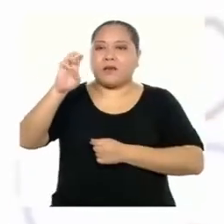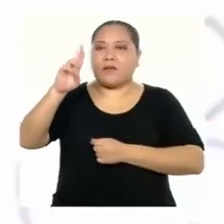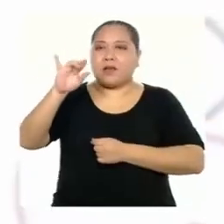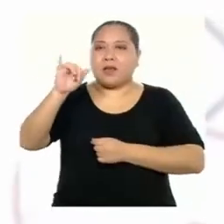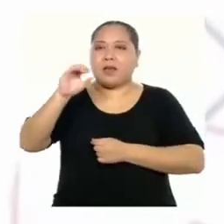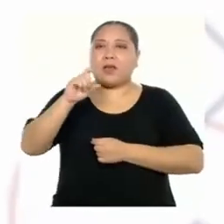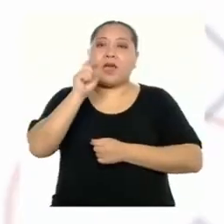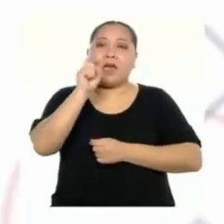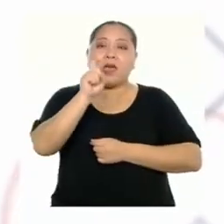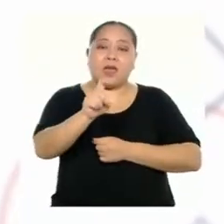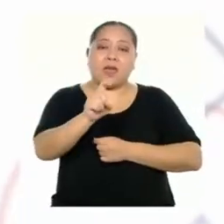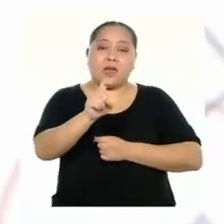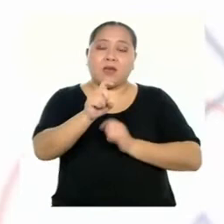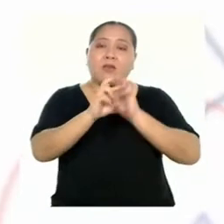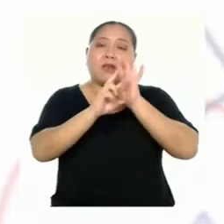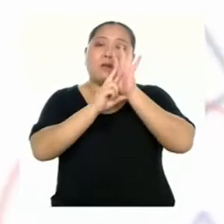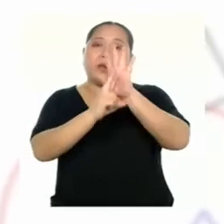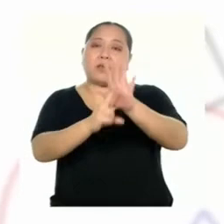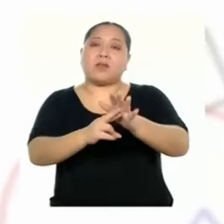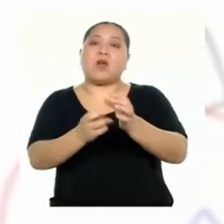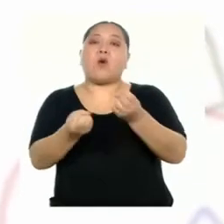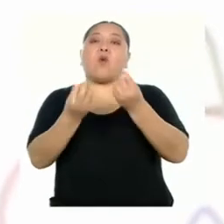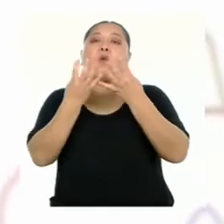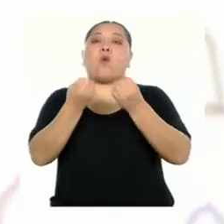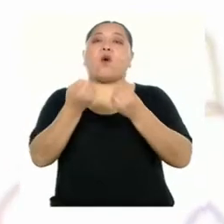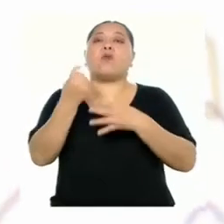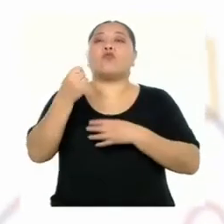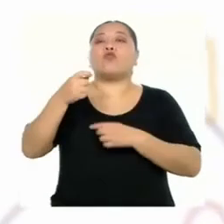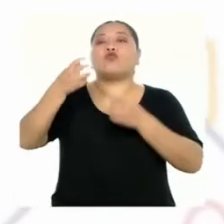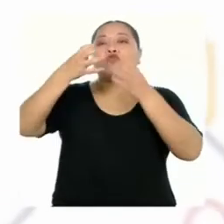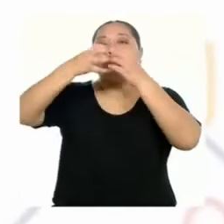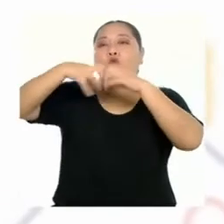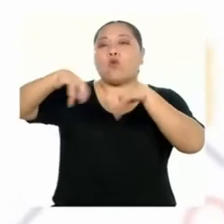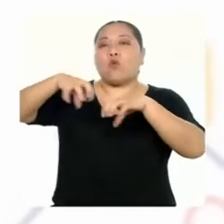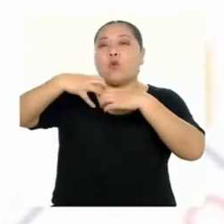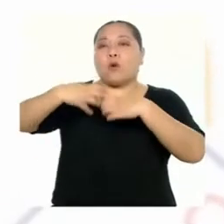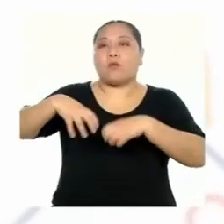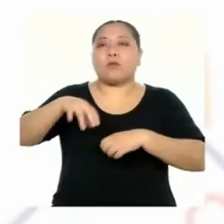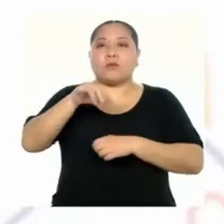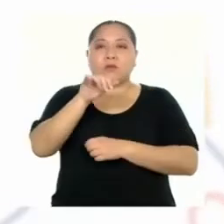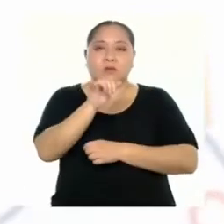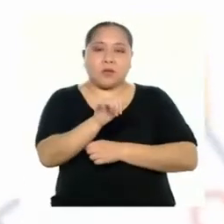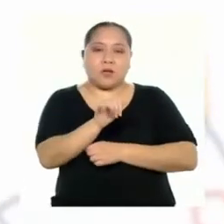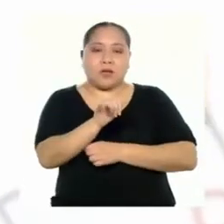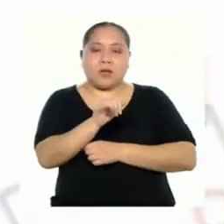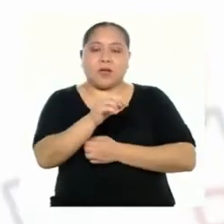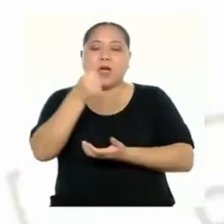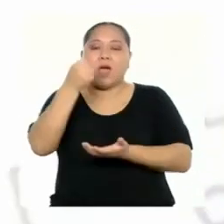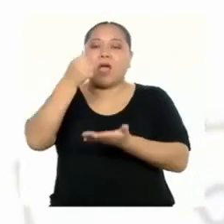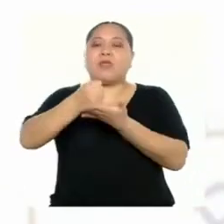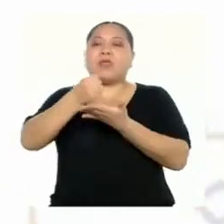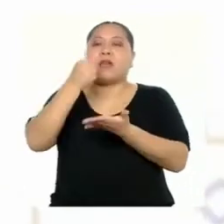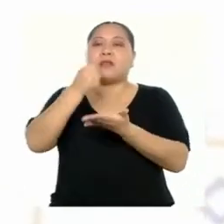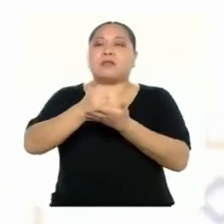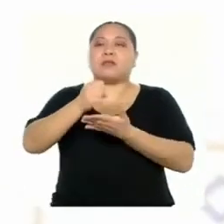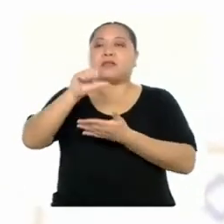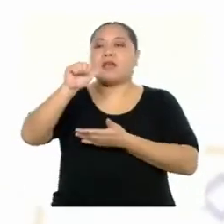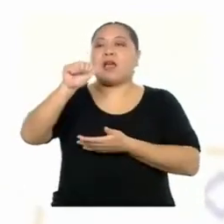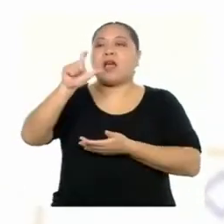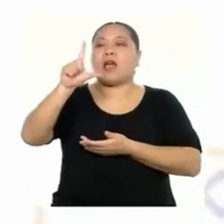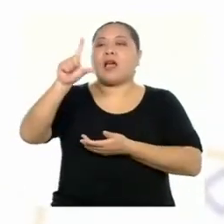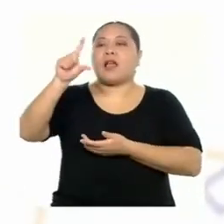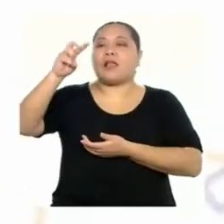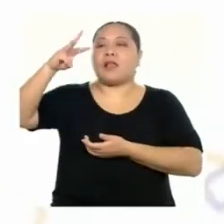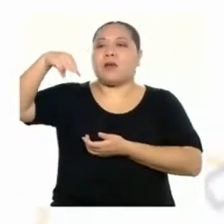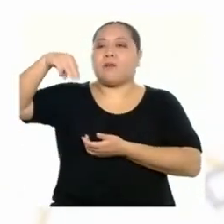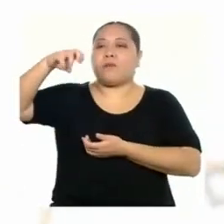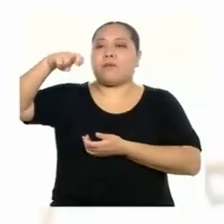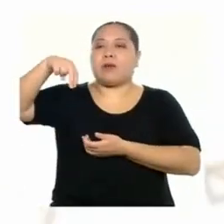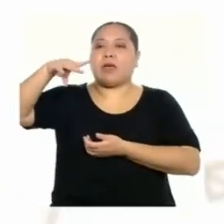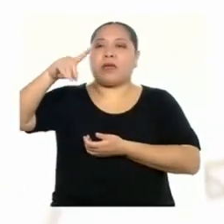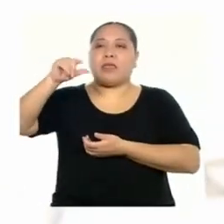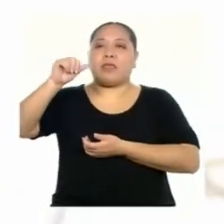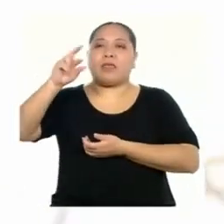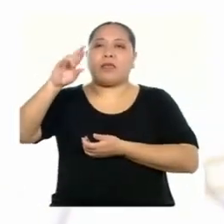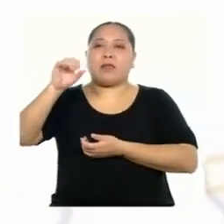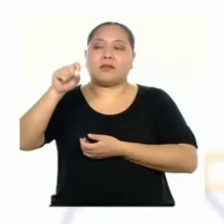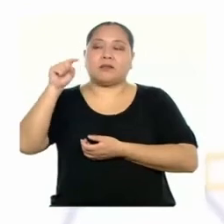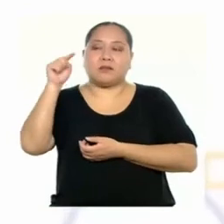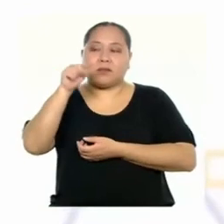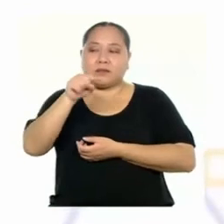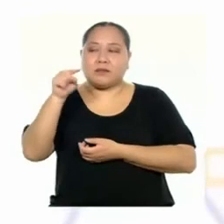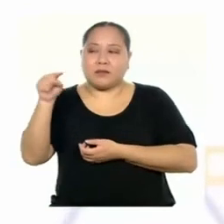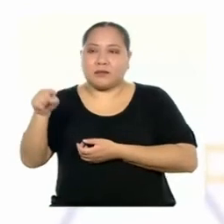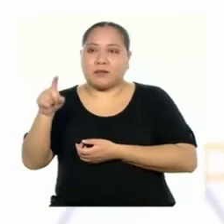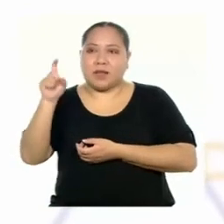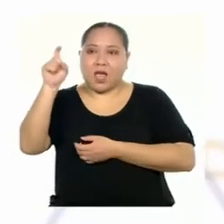X representará la cantidad de huevos y Y a las tazas de almendras. Y a partir